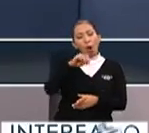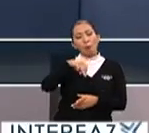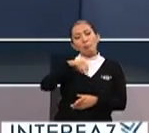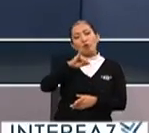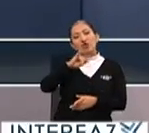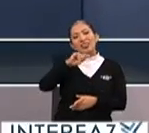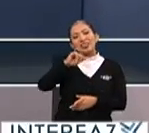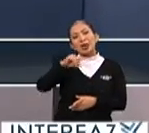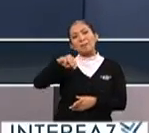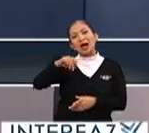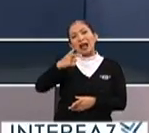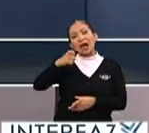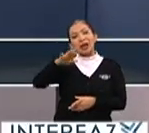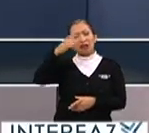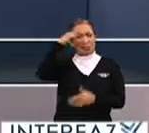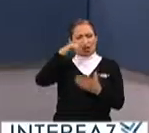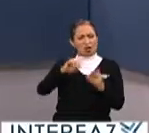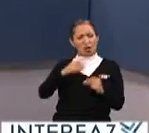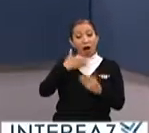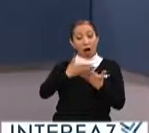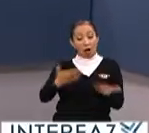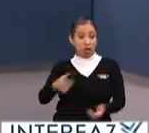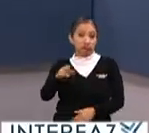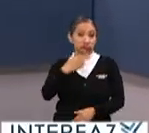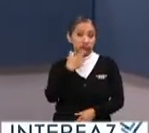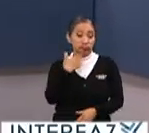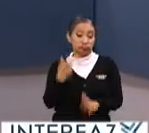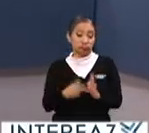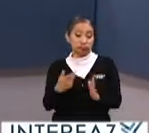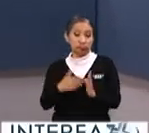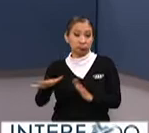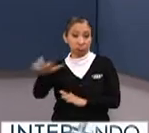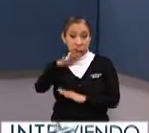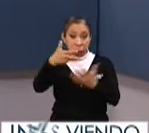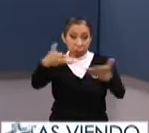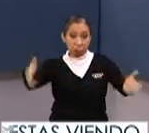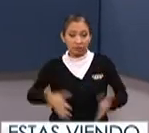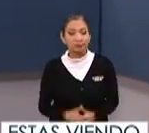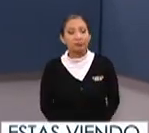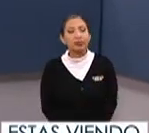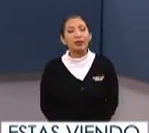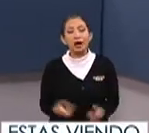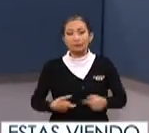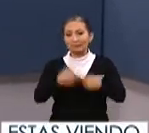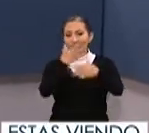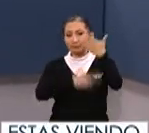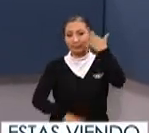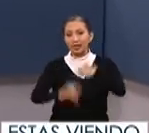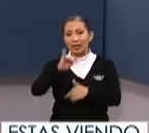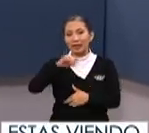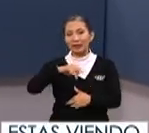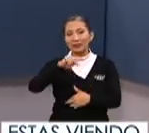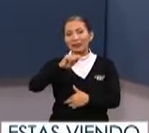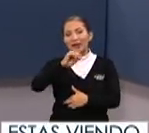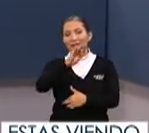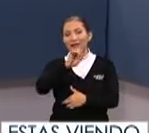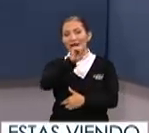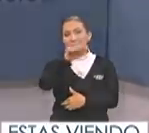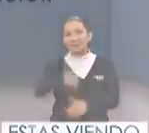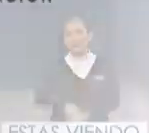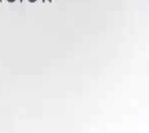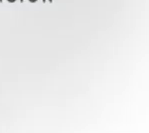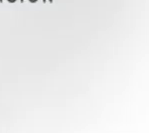una cosa impensable y ahora es un campo laboral muy alto muy importante así es Ana Cristina vamos a una pausa regresamos esta interfaz